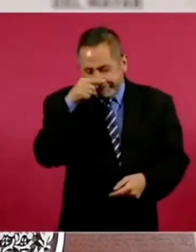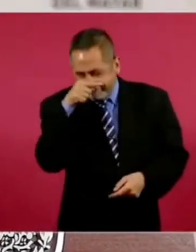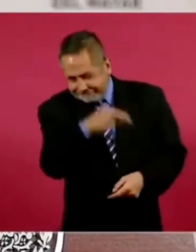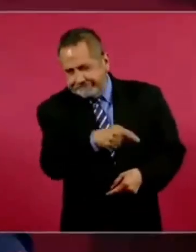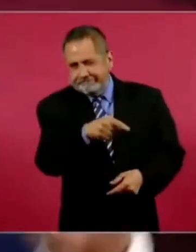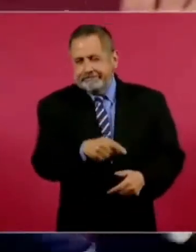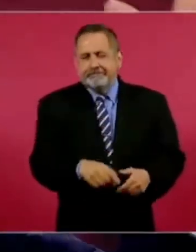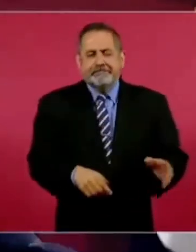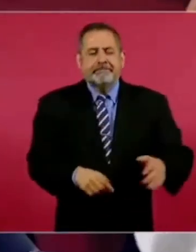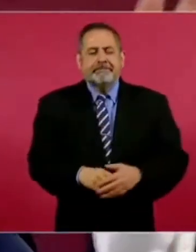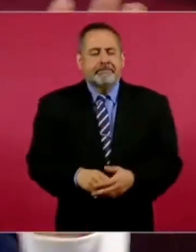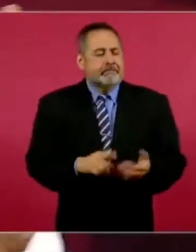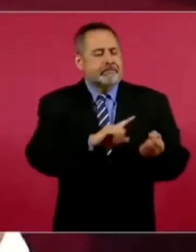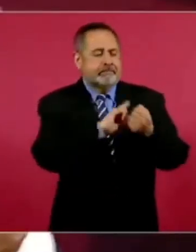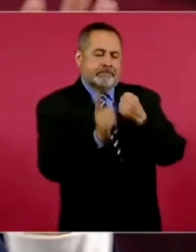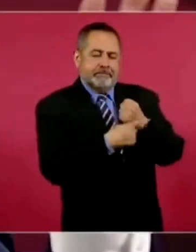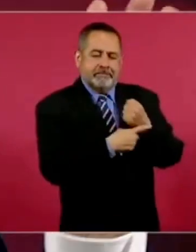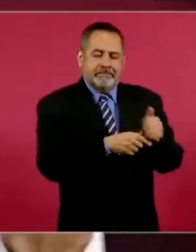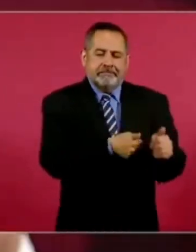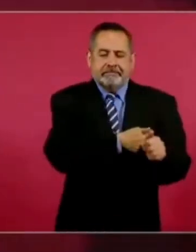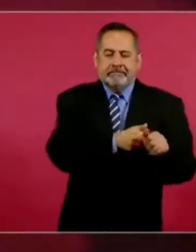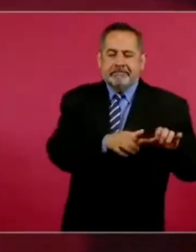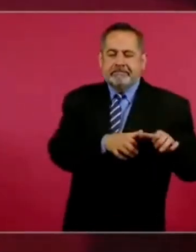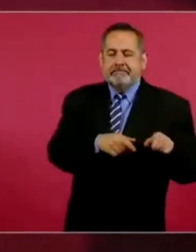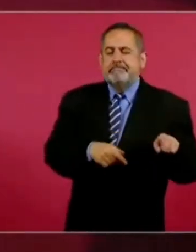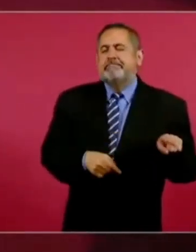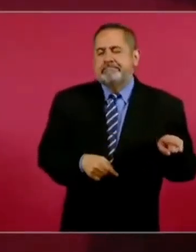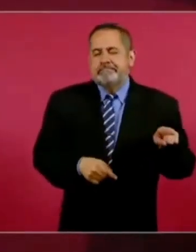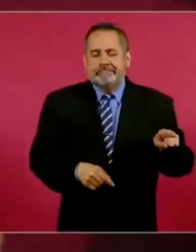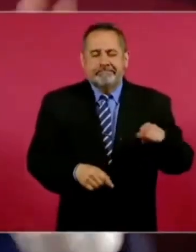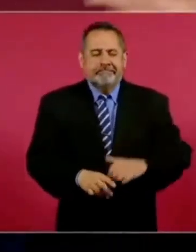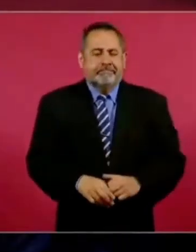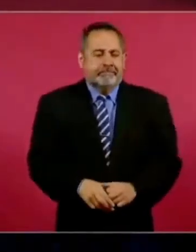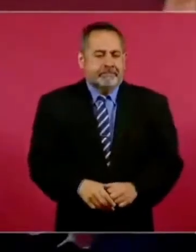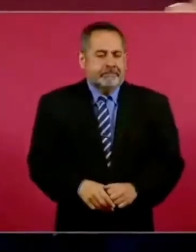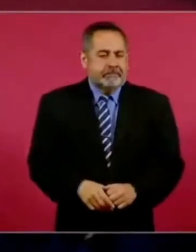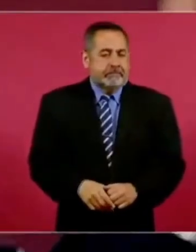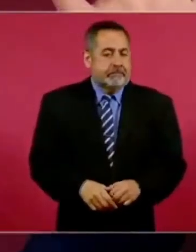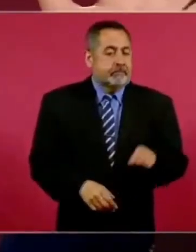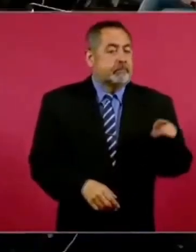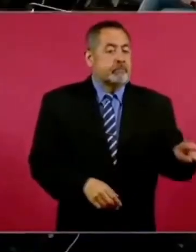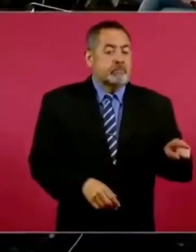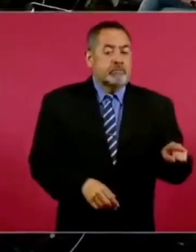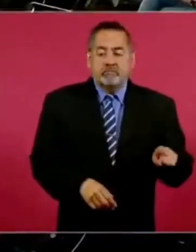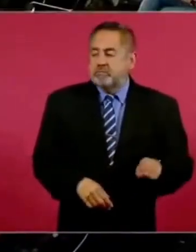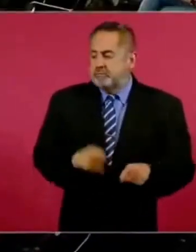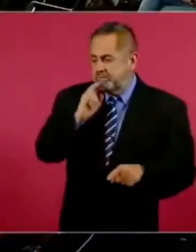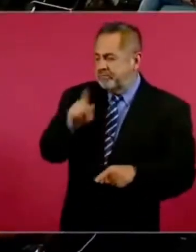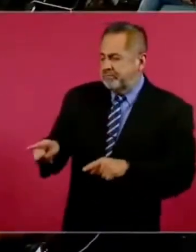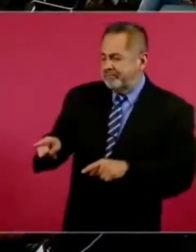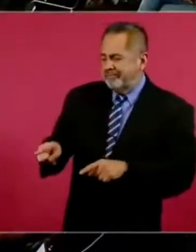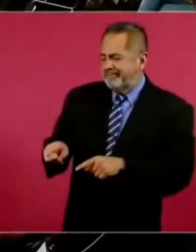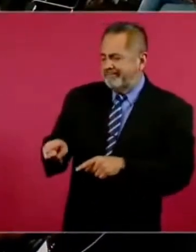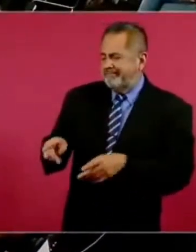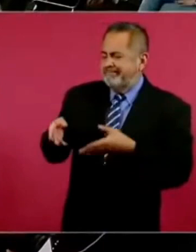Esos son los que están detrás ahí, de decir, compremos la gasolina, ¿no?